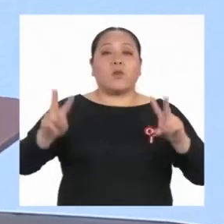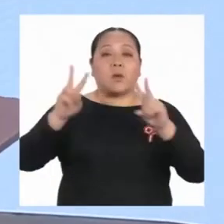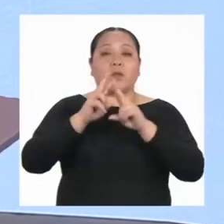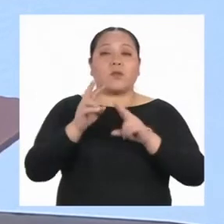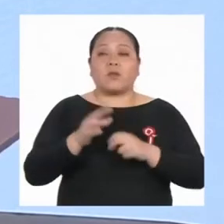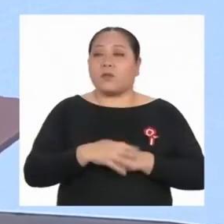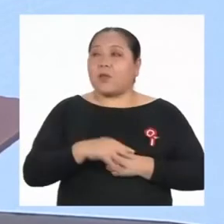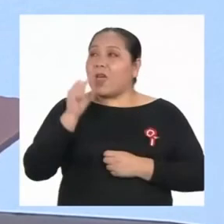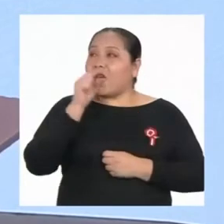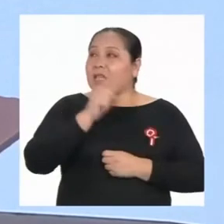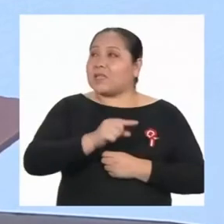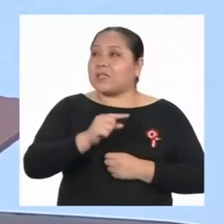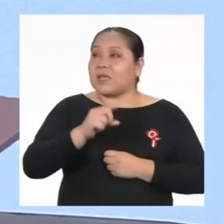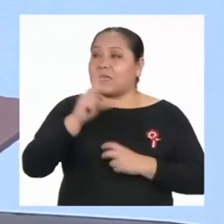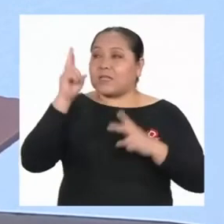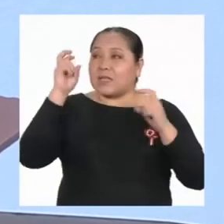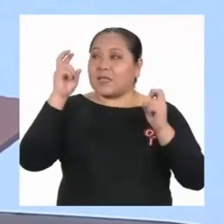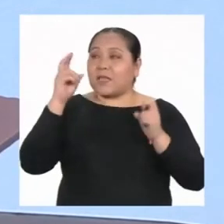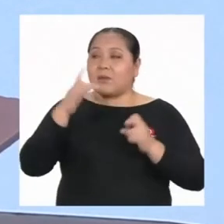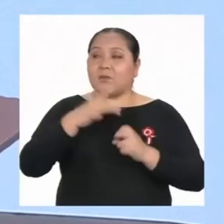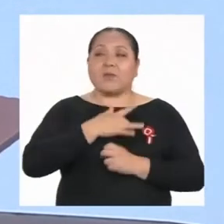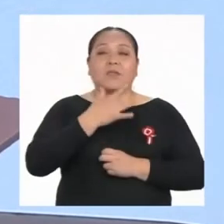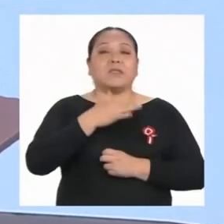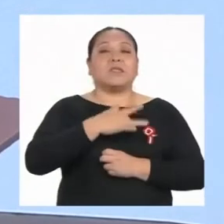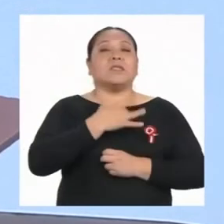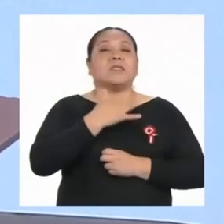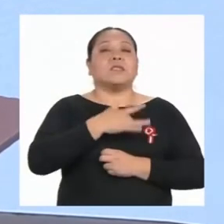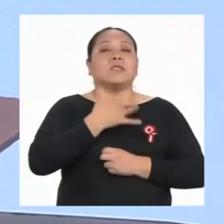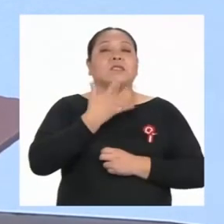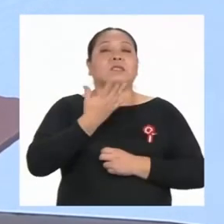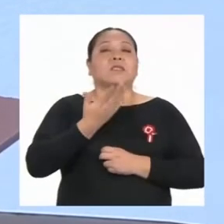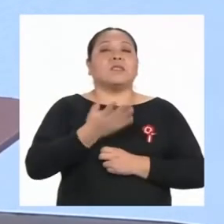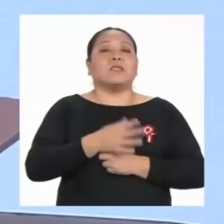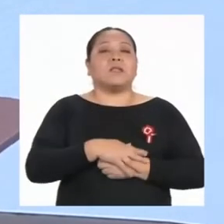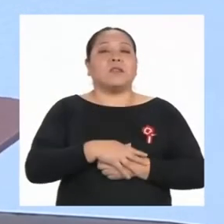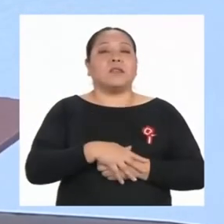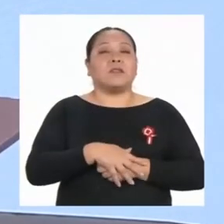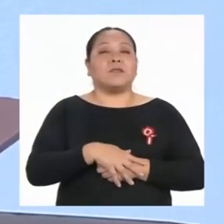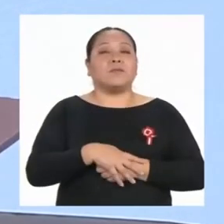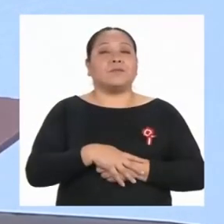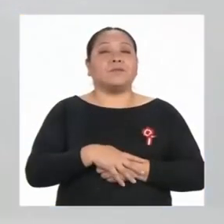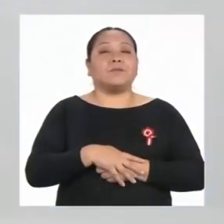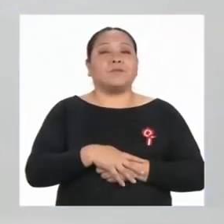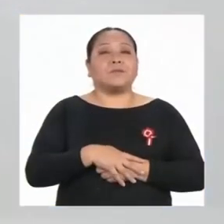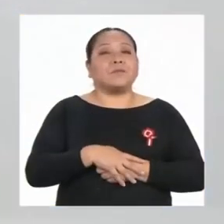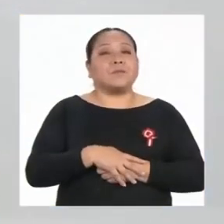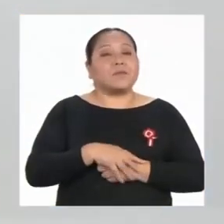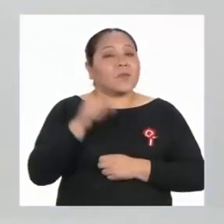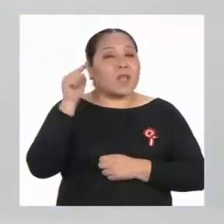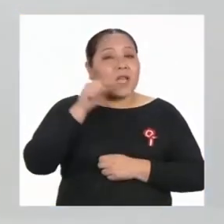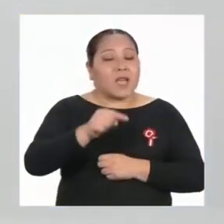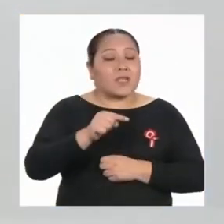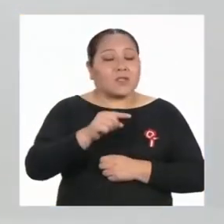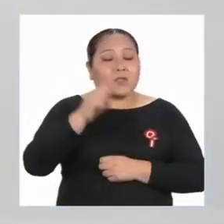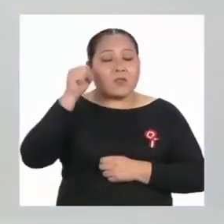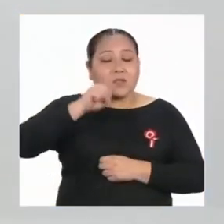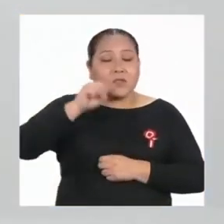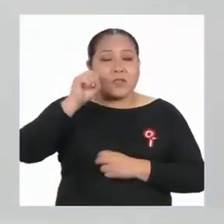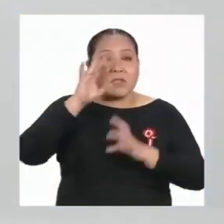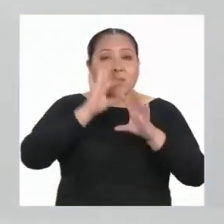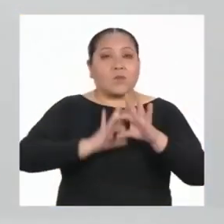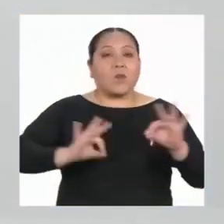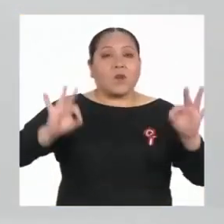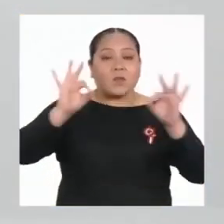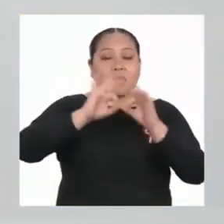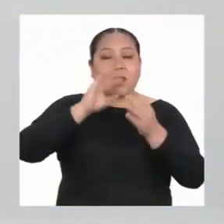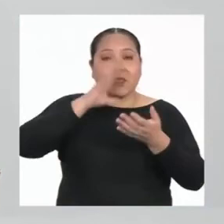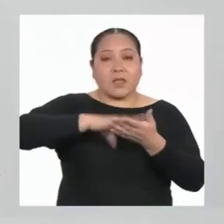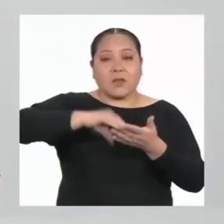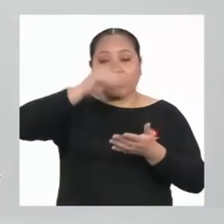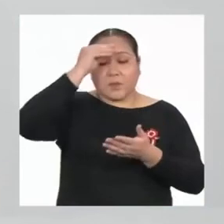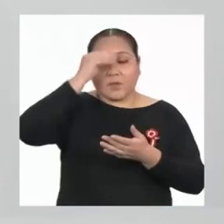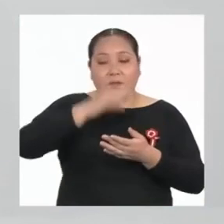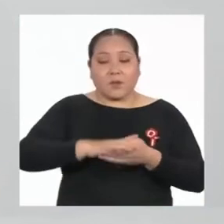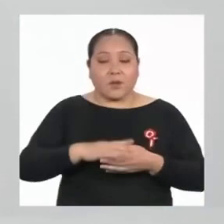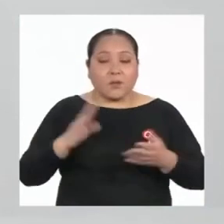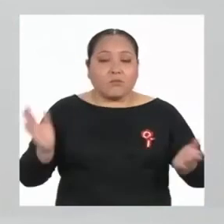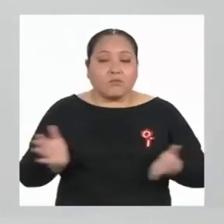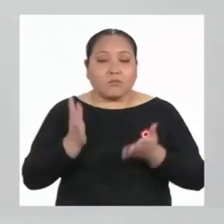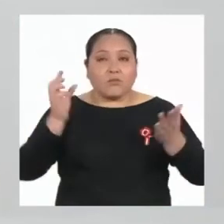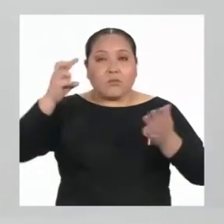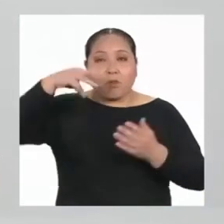es que este tema me mueve las emociones y me hace recordar varias cosas. Eso es clave en el aprendizaje, la